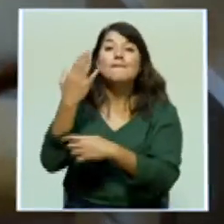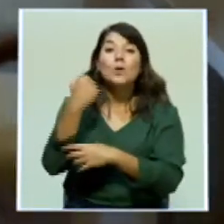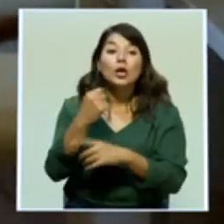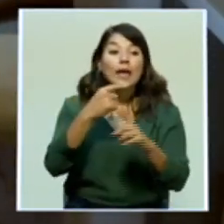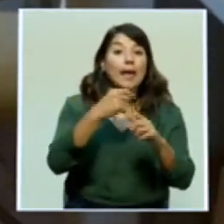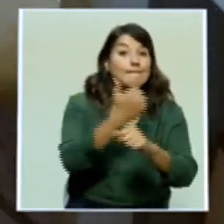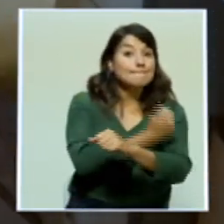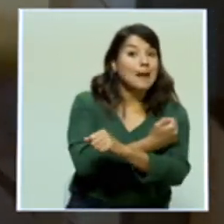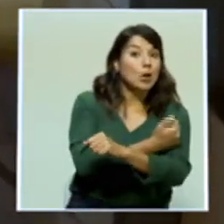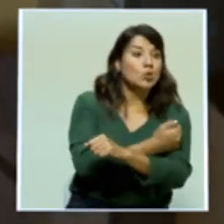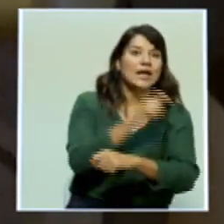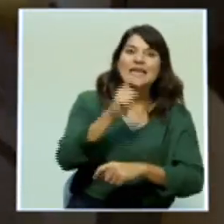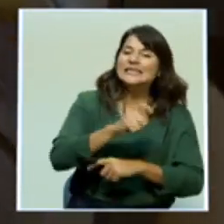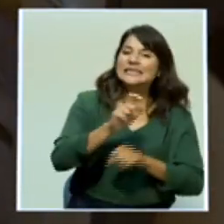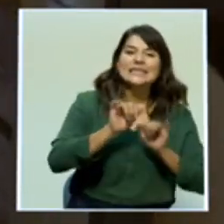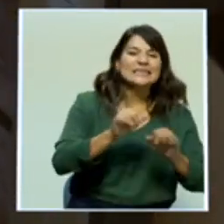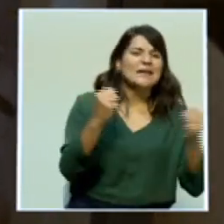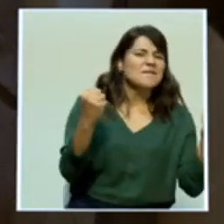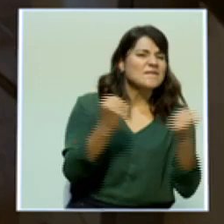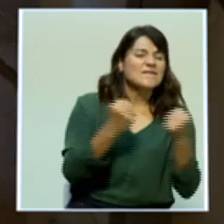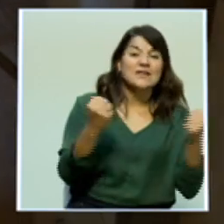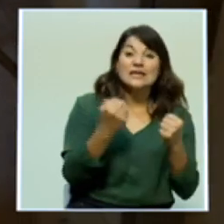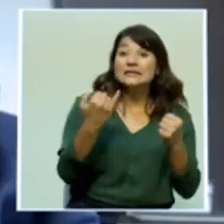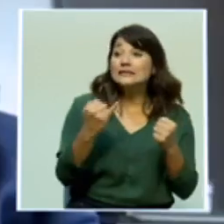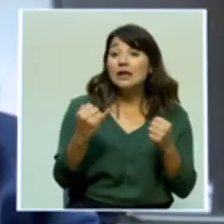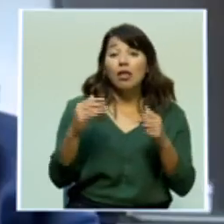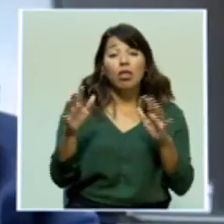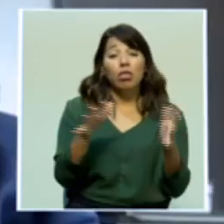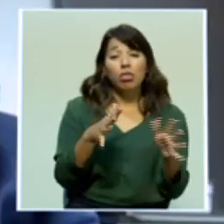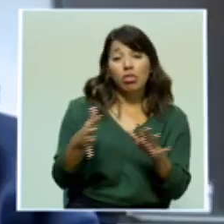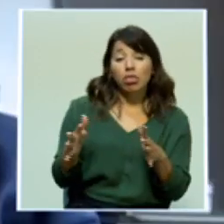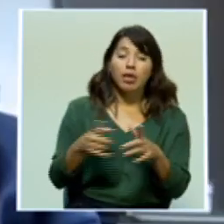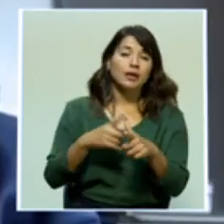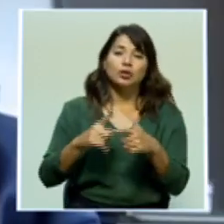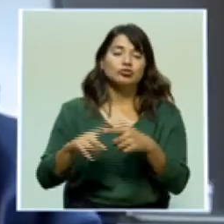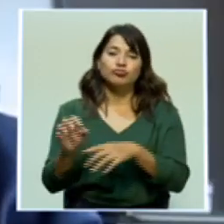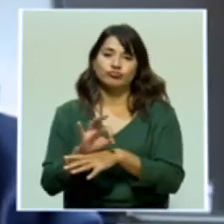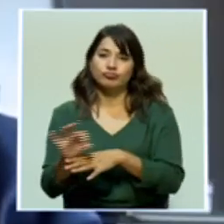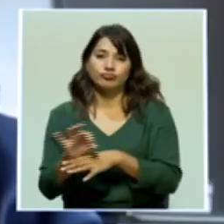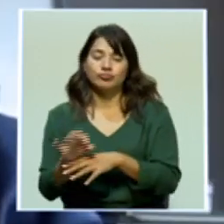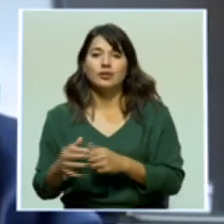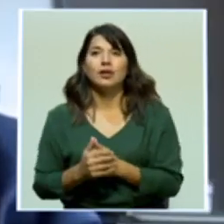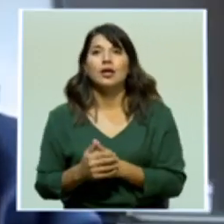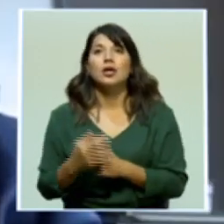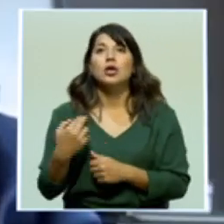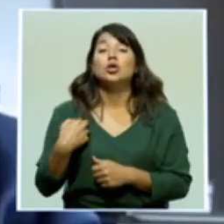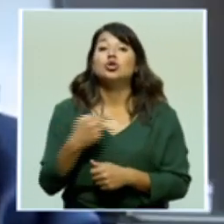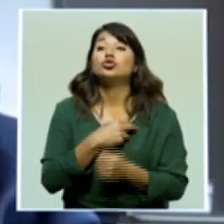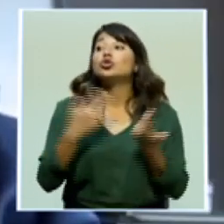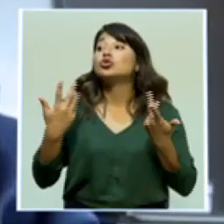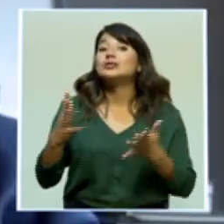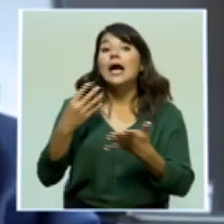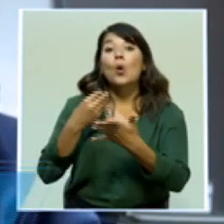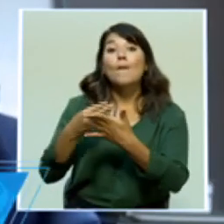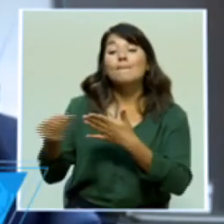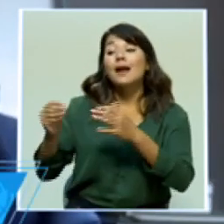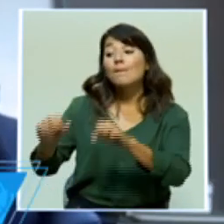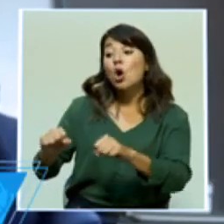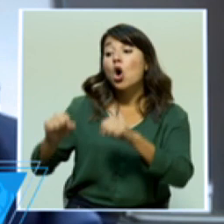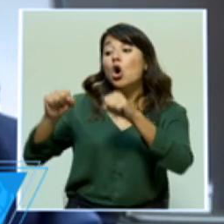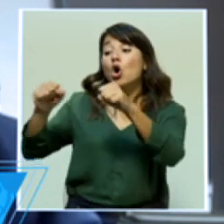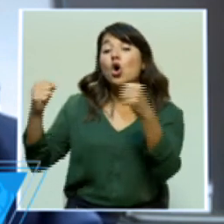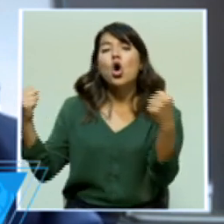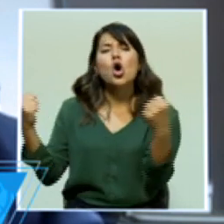altos niveles de enfriamiento para no perder su efectividad. Ya se han hecho las compras de los congeladores, son